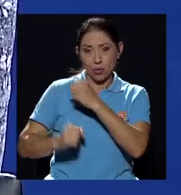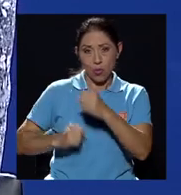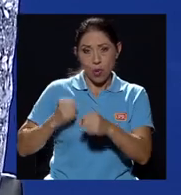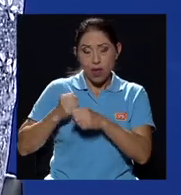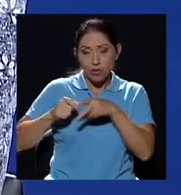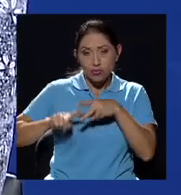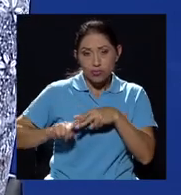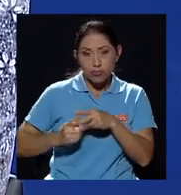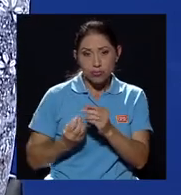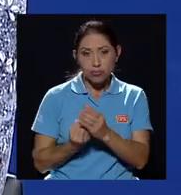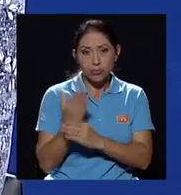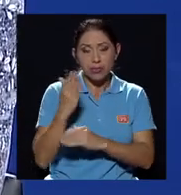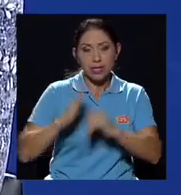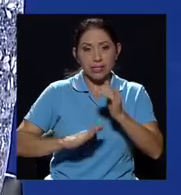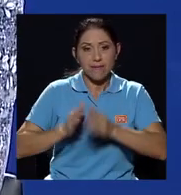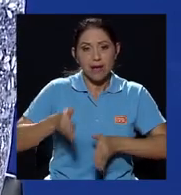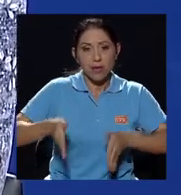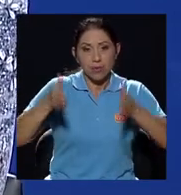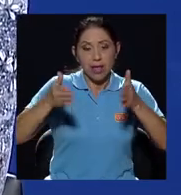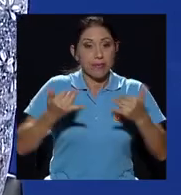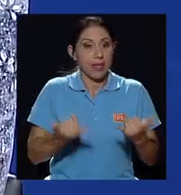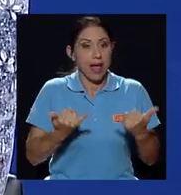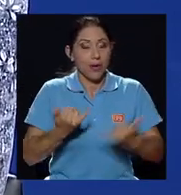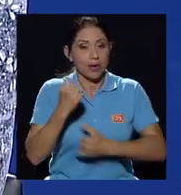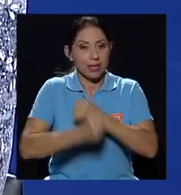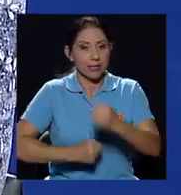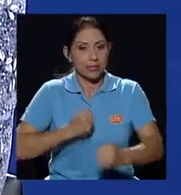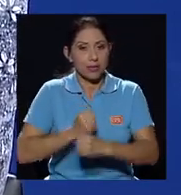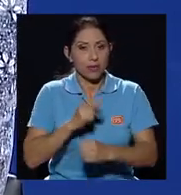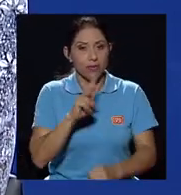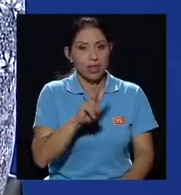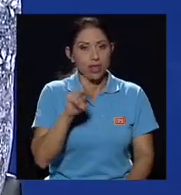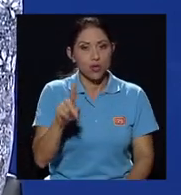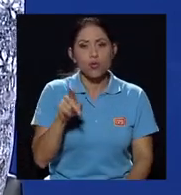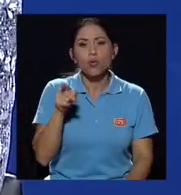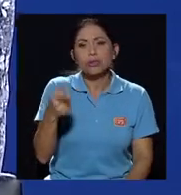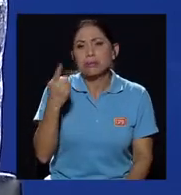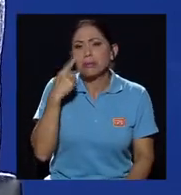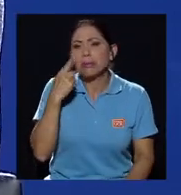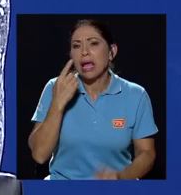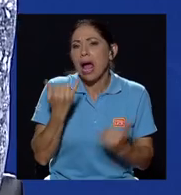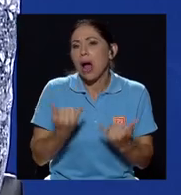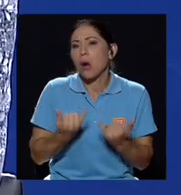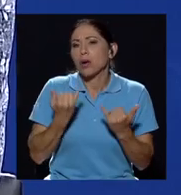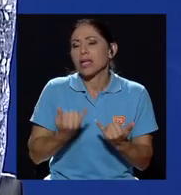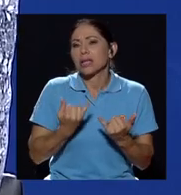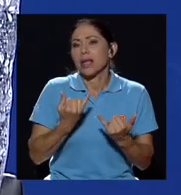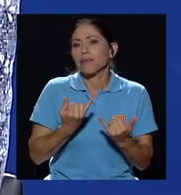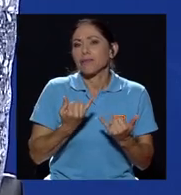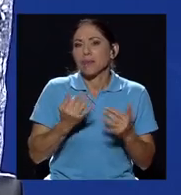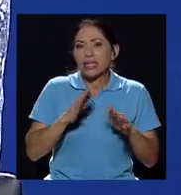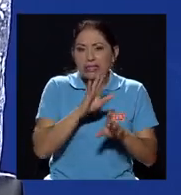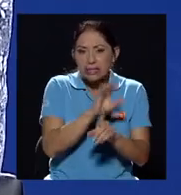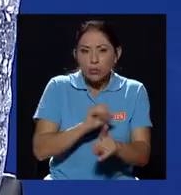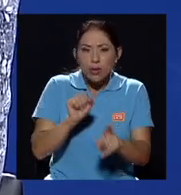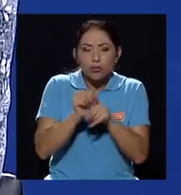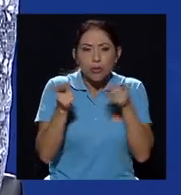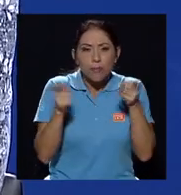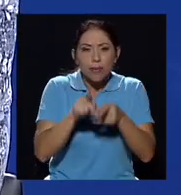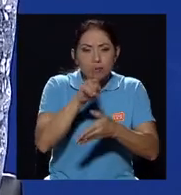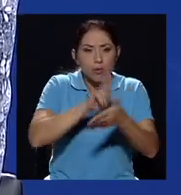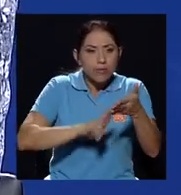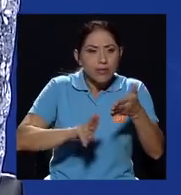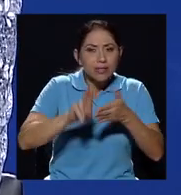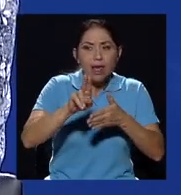Ahora en el siglo XXI, ¿cómo vislumbra usted cuál es el papel ahorita en el engranaje de la universidad y del país,